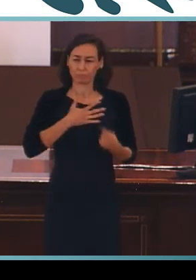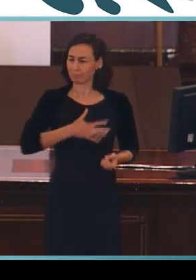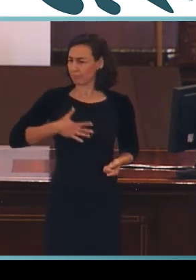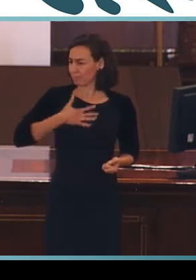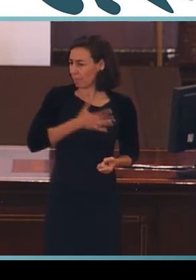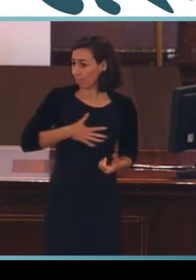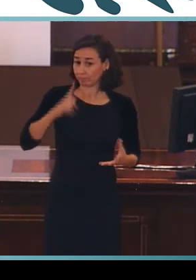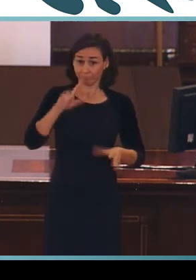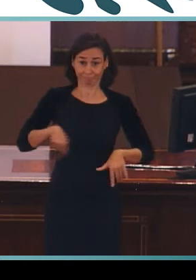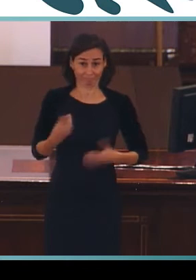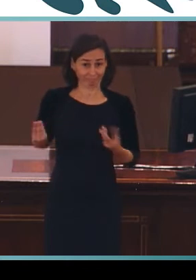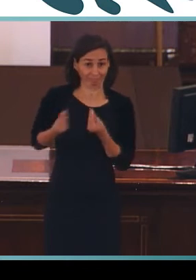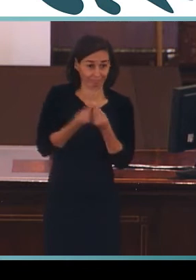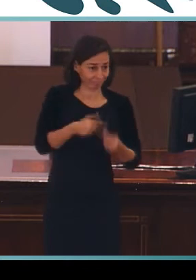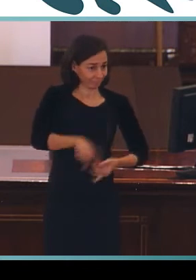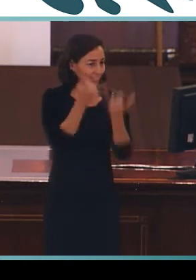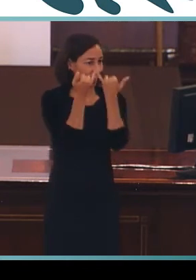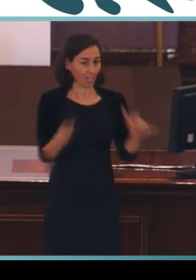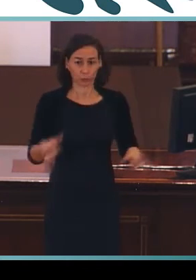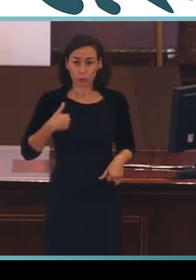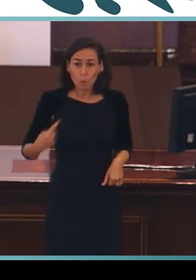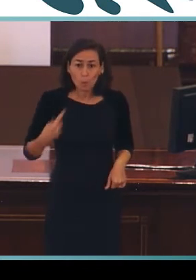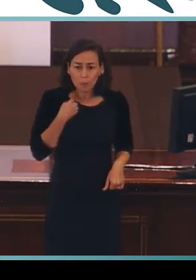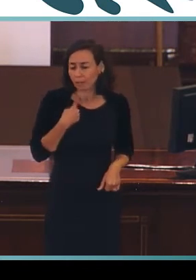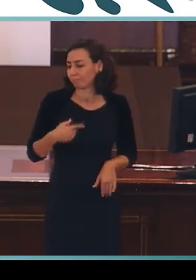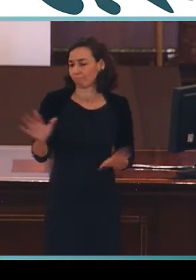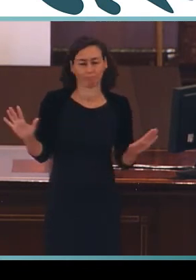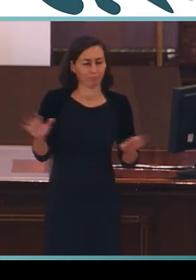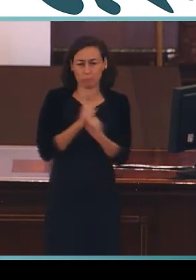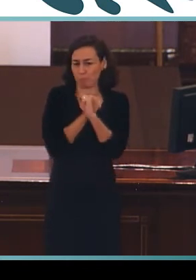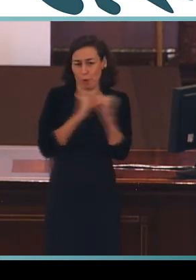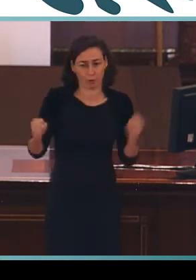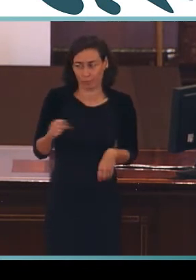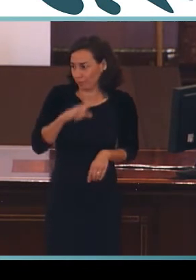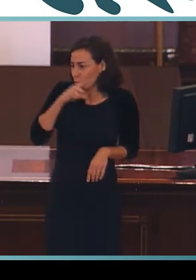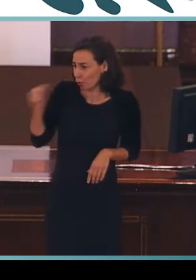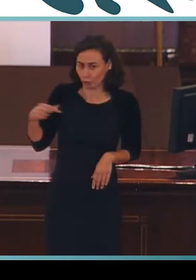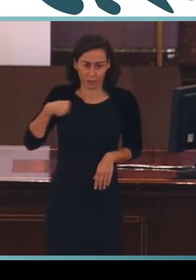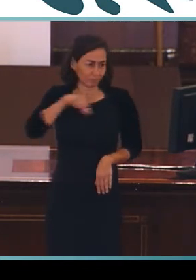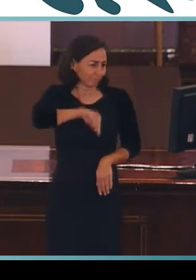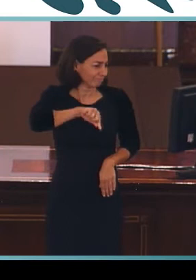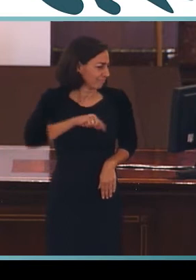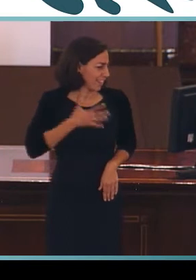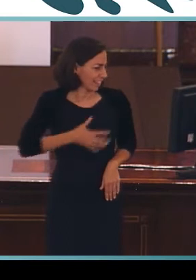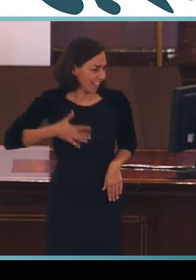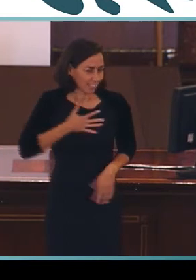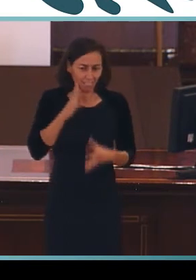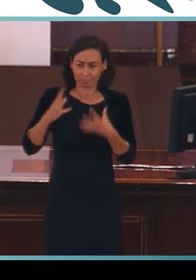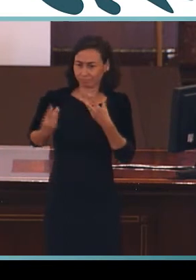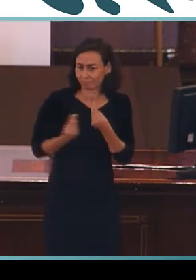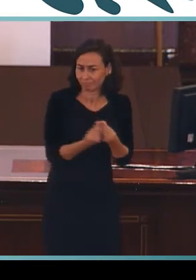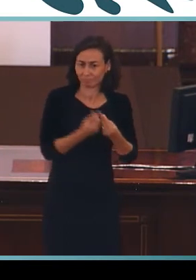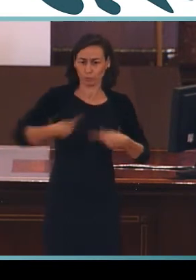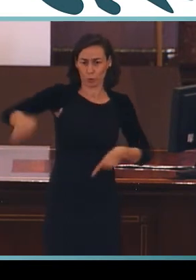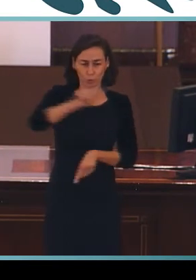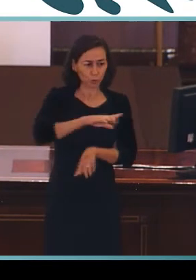acompañaros en este acto. No me lo perdería por nada, concha. De verdad, estoy encantada de poder acompañaros y de